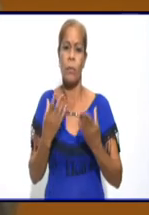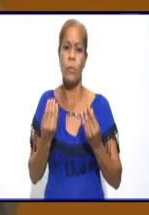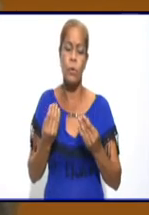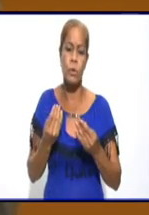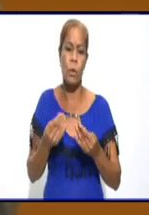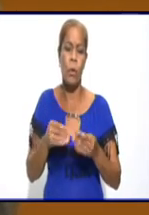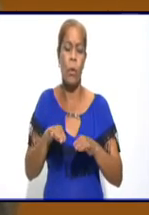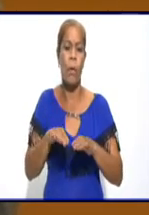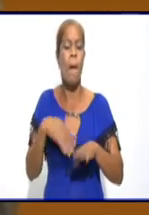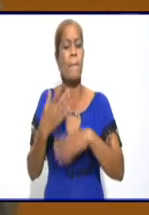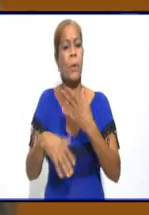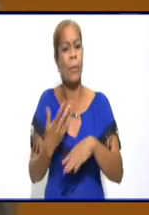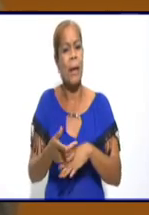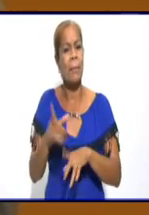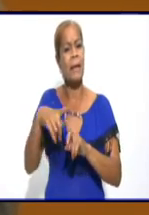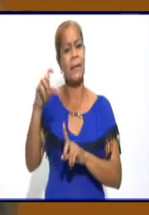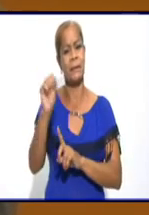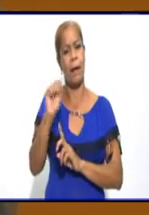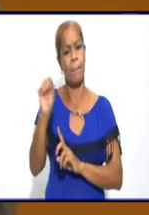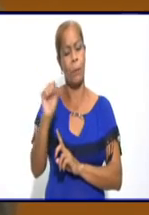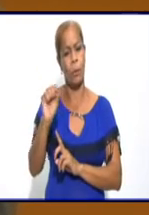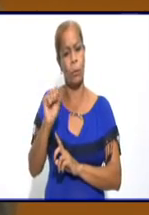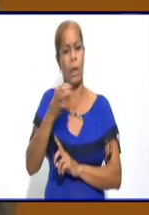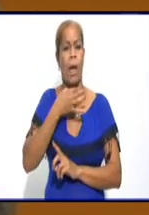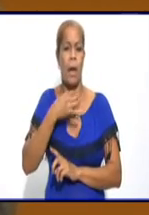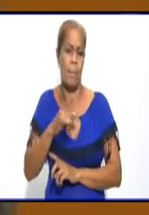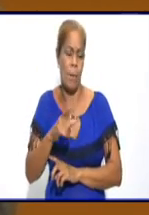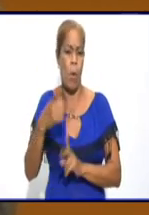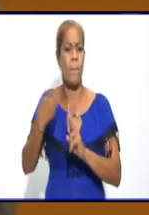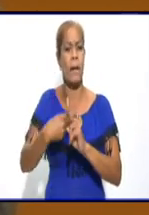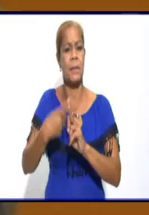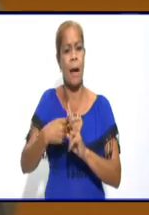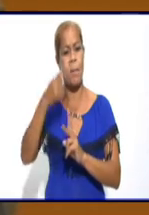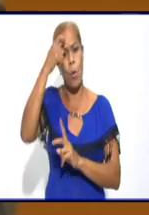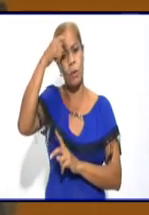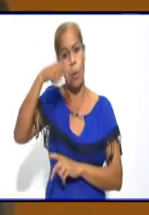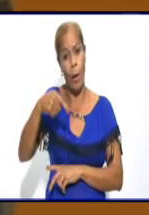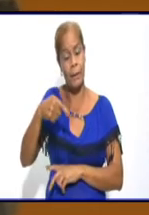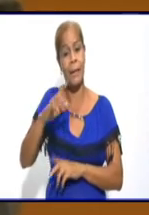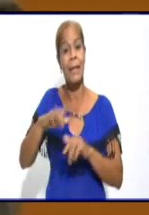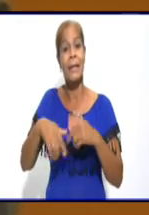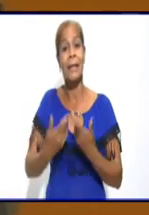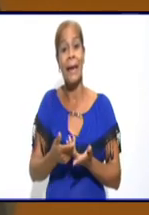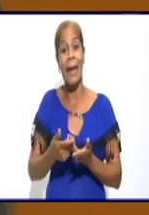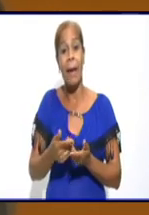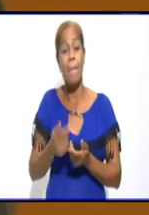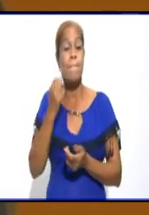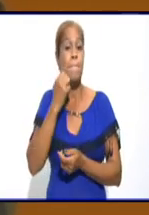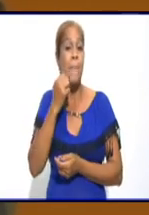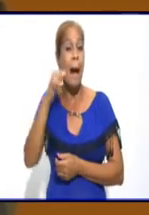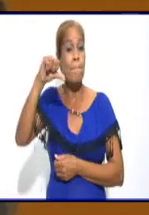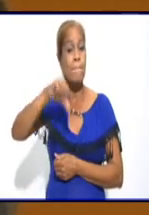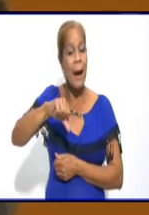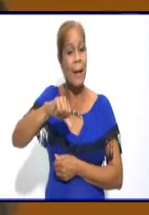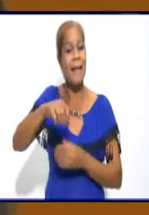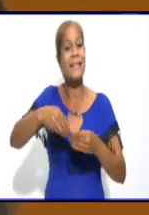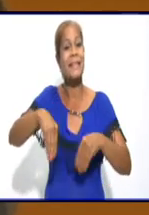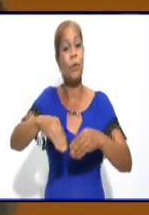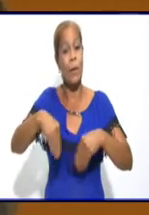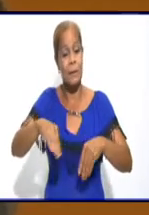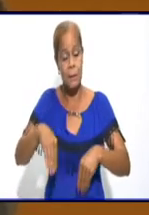aislamiento, en estos municipios como es el caso de Bayamo, como es el caso de Jiguaní, que son los municipios que peor situación presentan en cuanto a la presentación